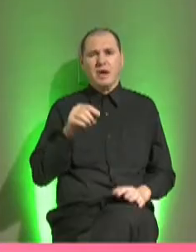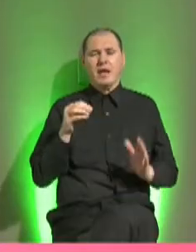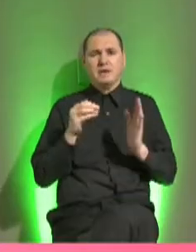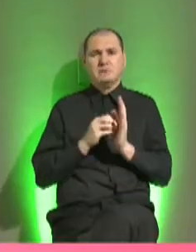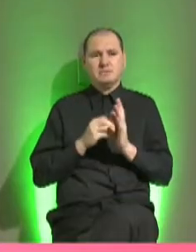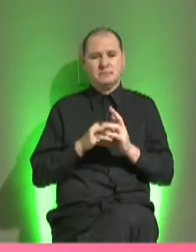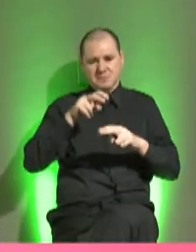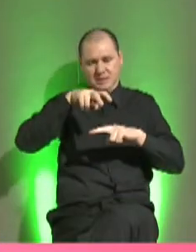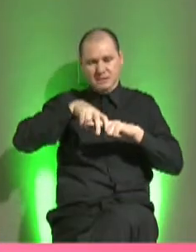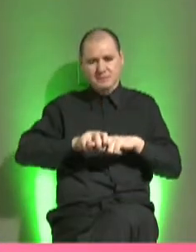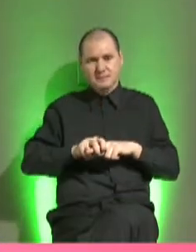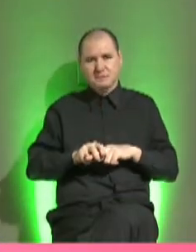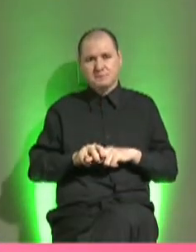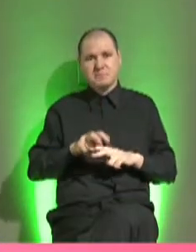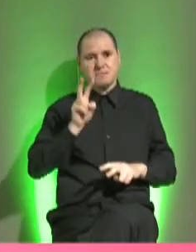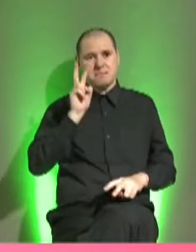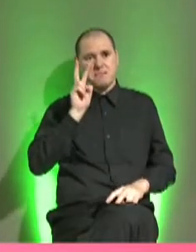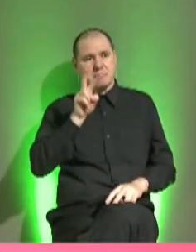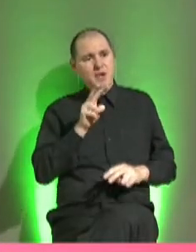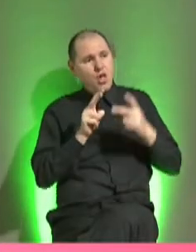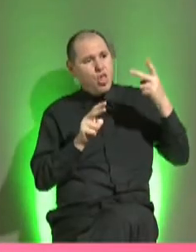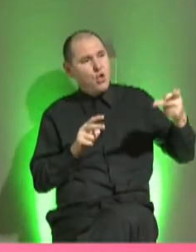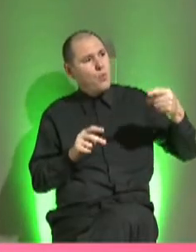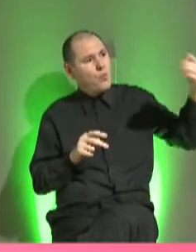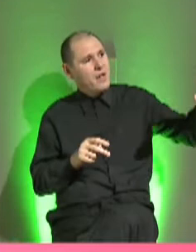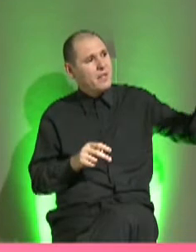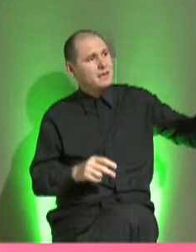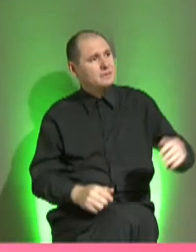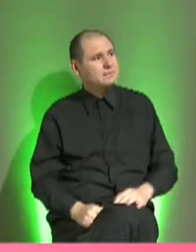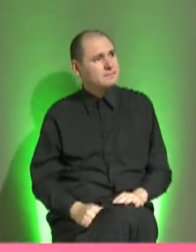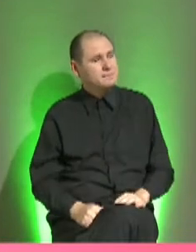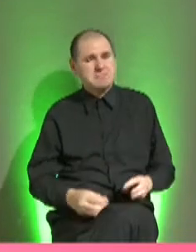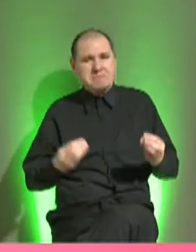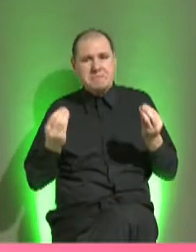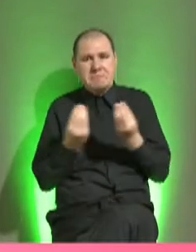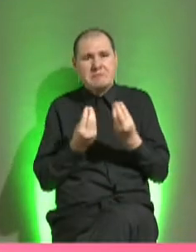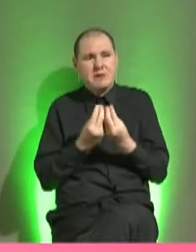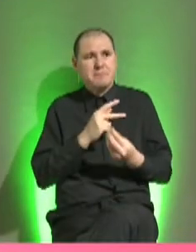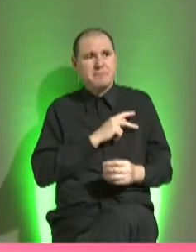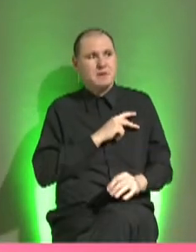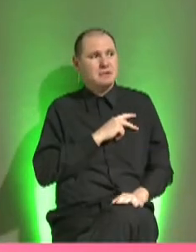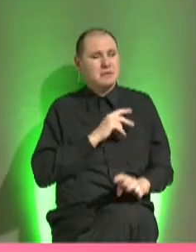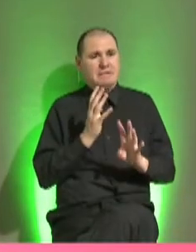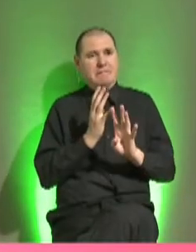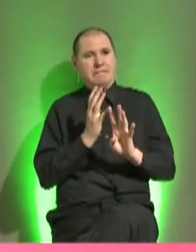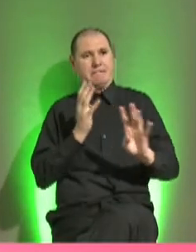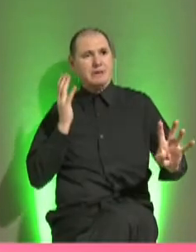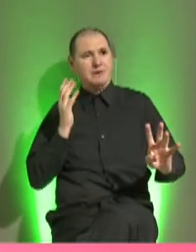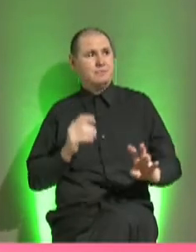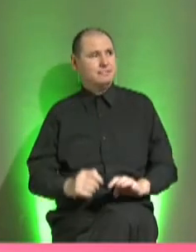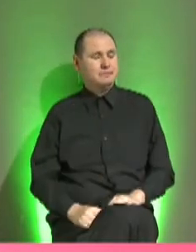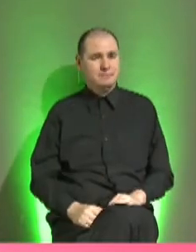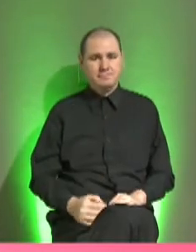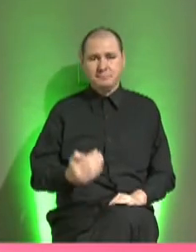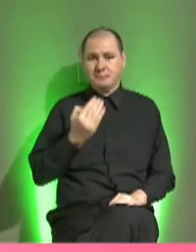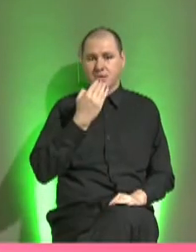Me senté acá a la silla y miraba la competencia que estaba a dos cuadras, lleno de gente, les prometo, la gente formaba fila. ¿Quién